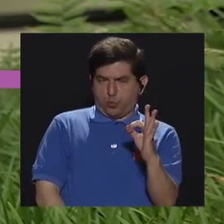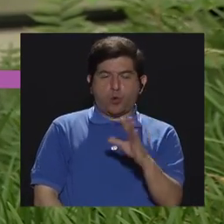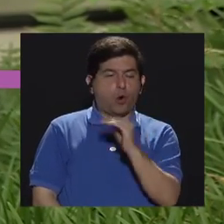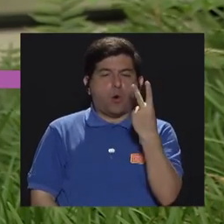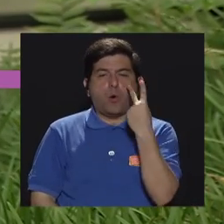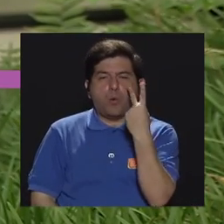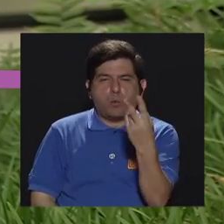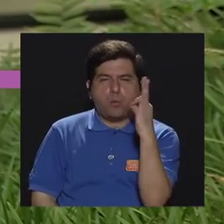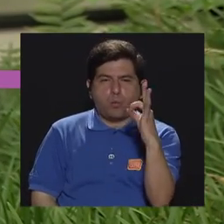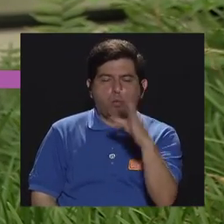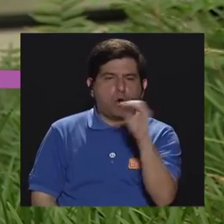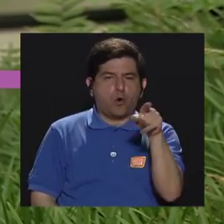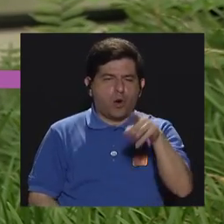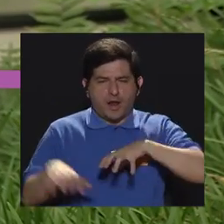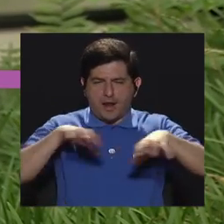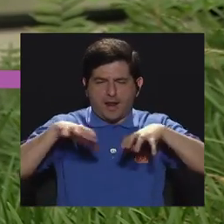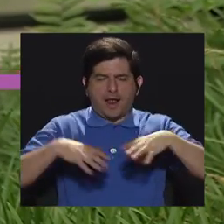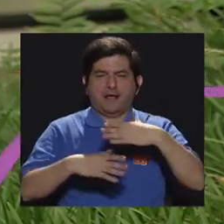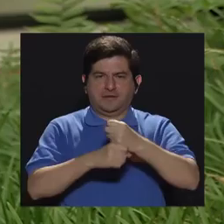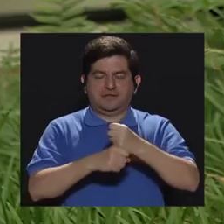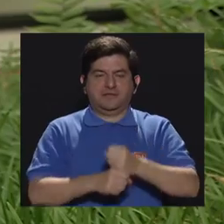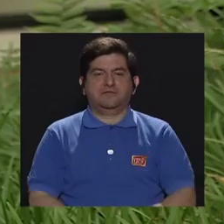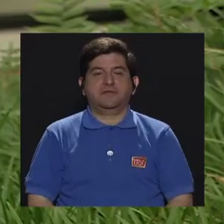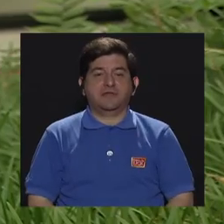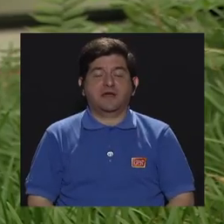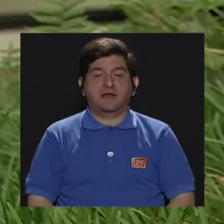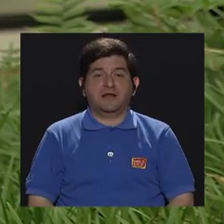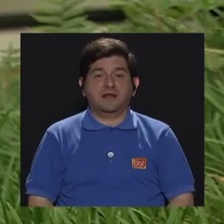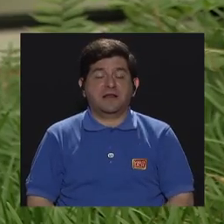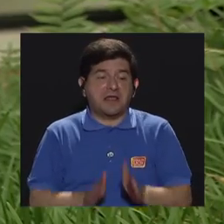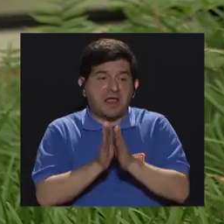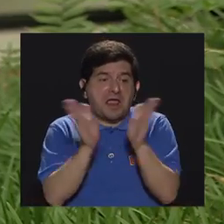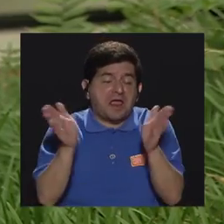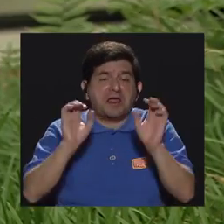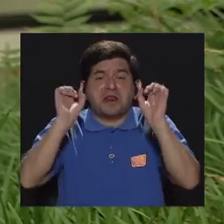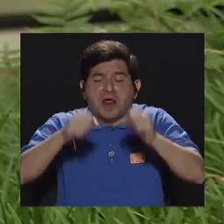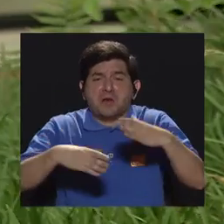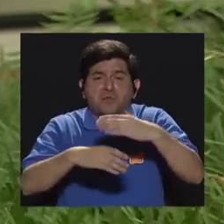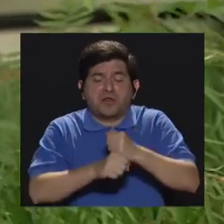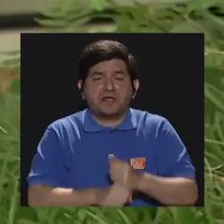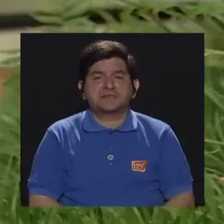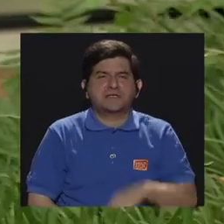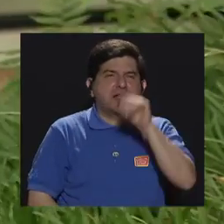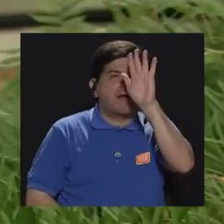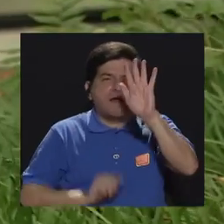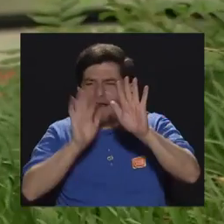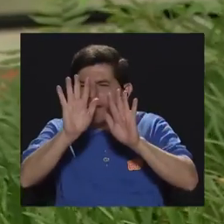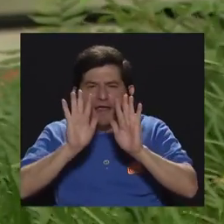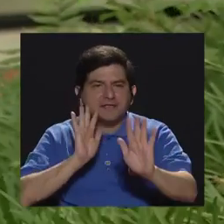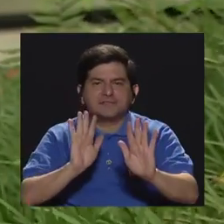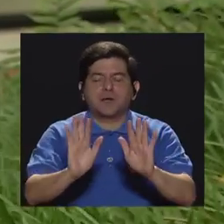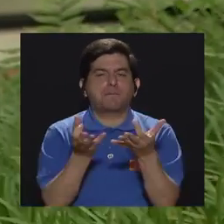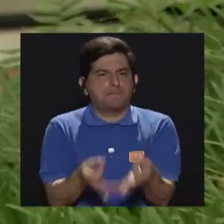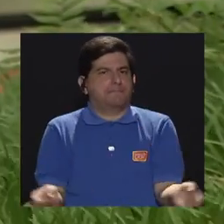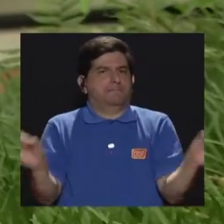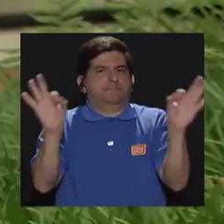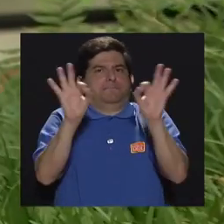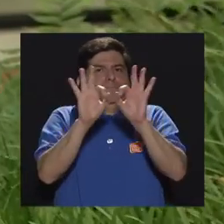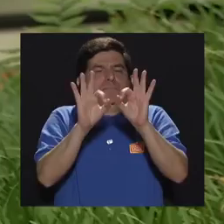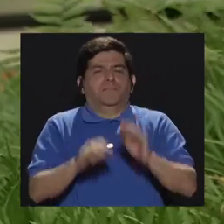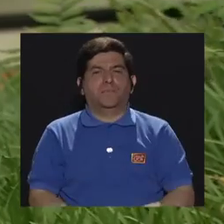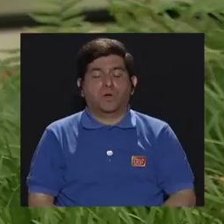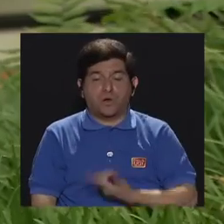niño es visual o si un niño es kinestésico. Algunas de las técnicas, así a nivel general, que podemos trabajar es los esquemas. Los esquemas son muy importantes